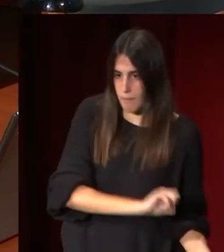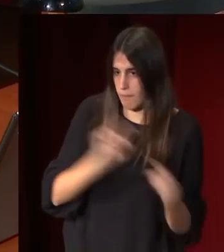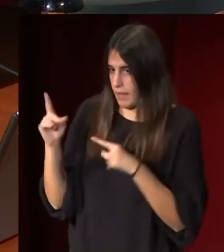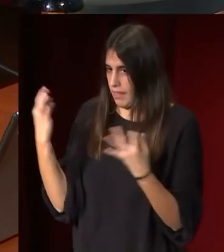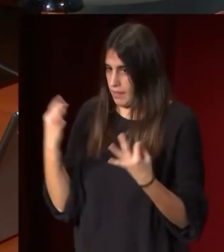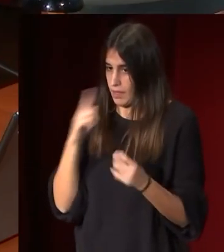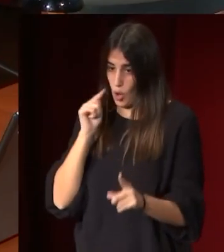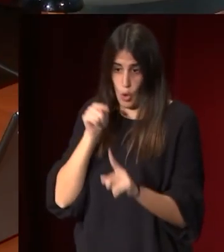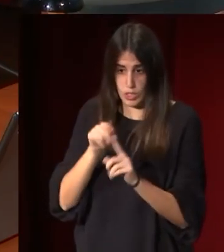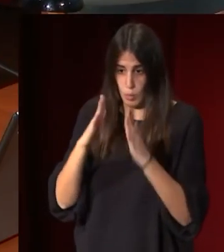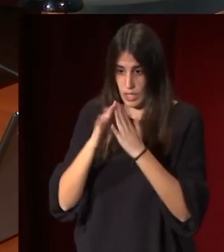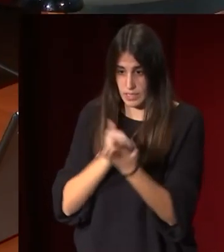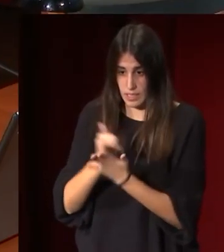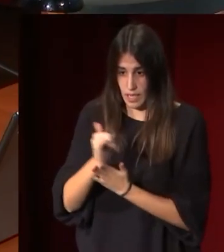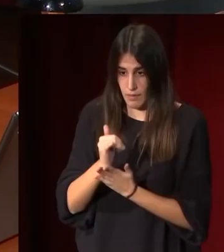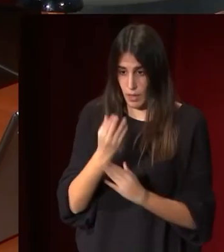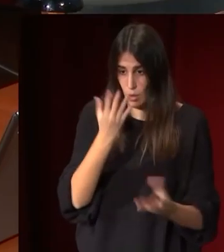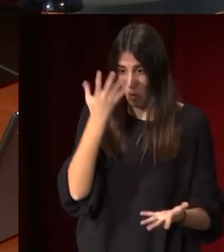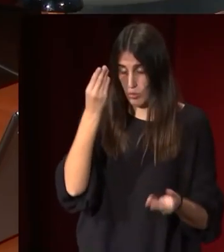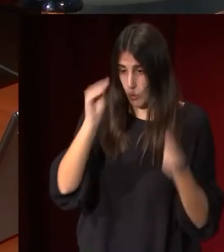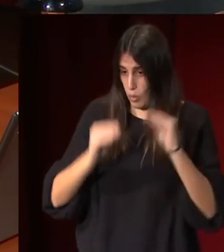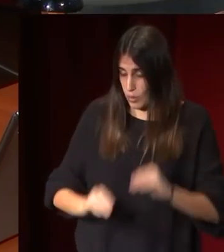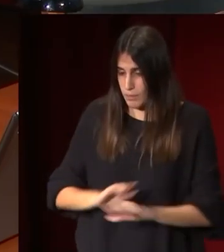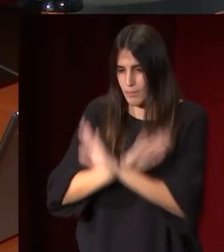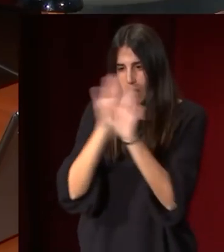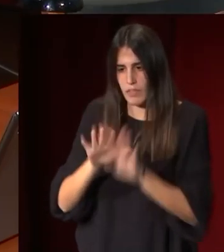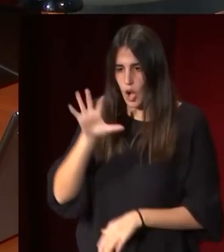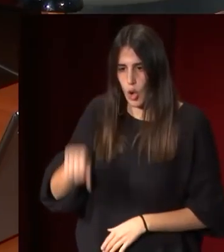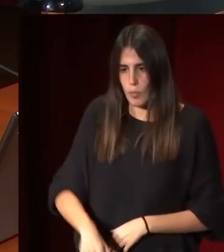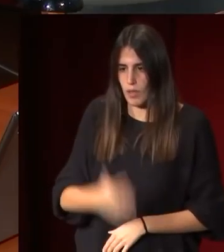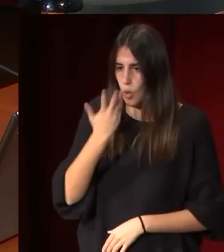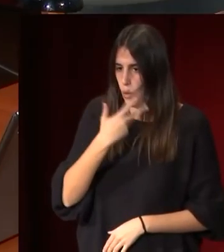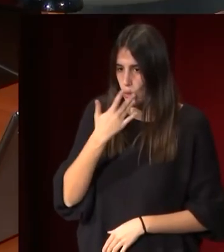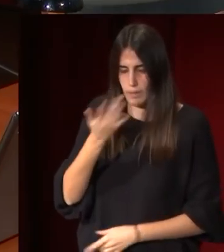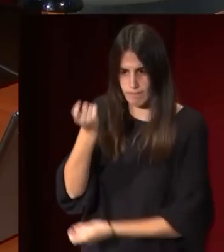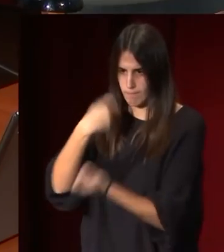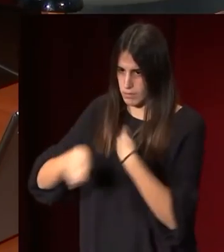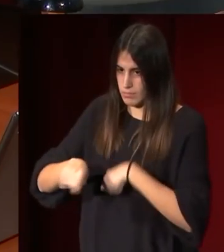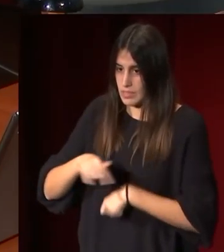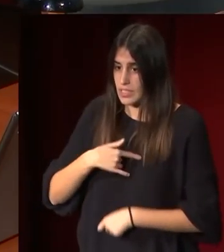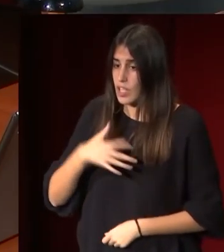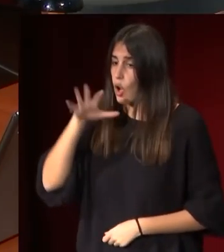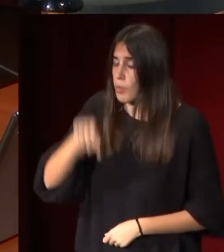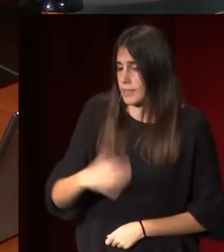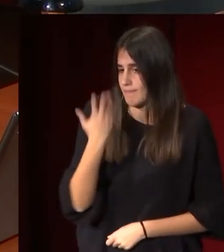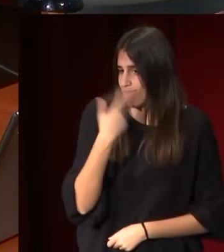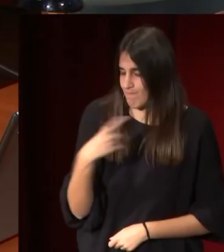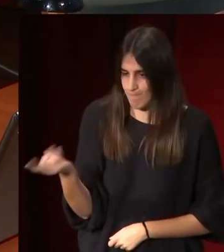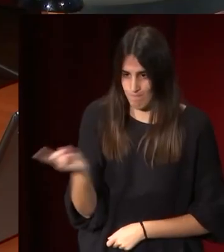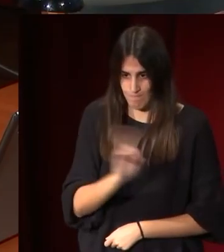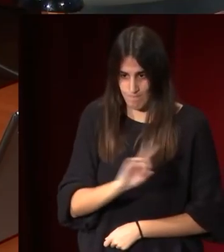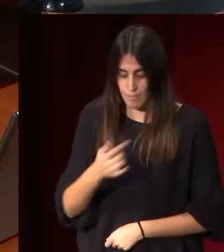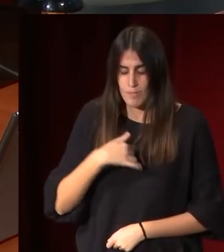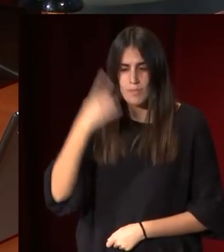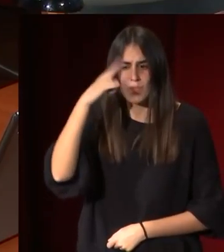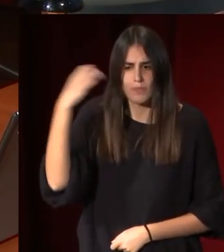decorar la casita del labrador y las venden porque encuentran un comprador no conocemos quién les compró las obras pero sí